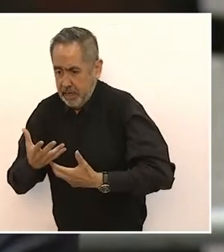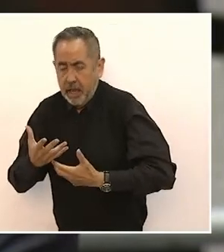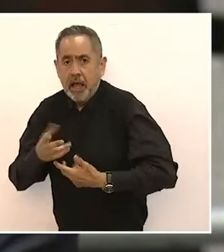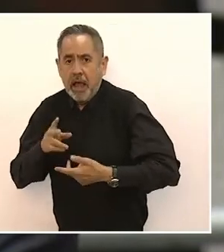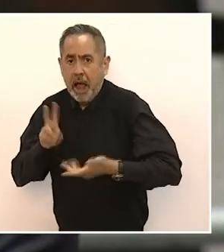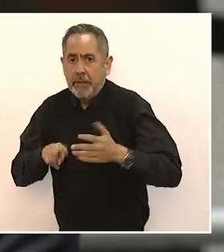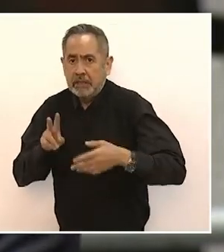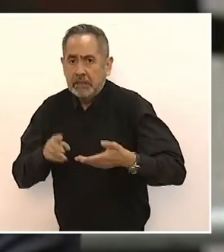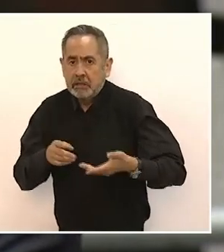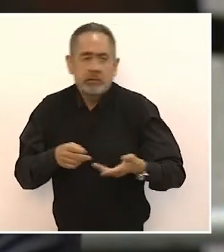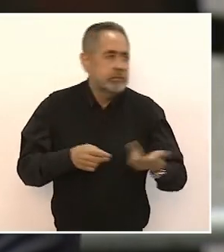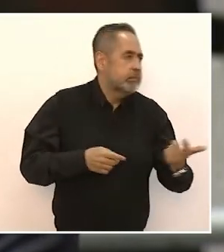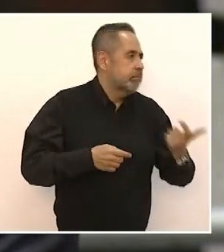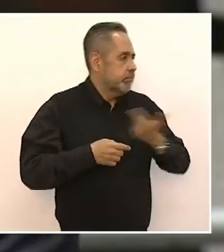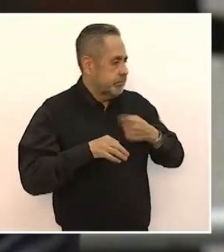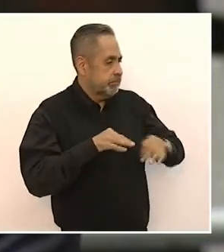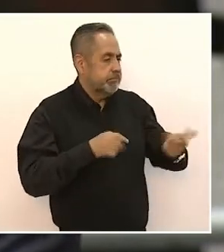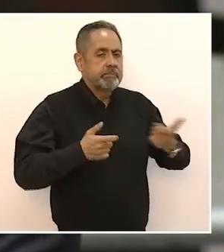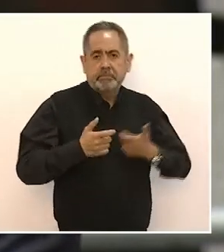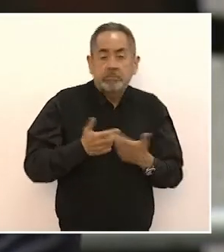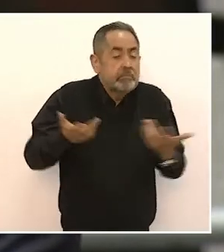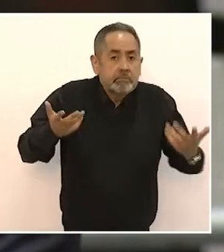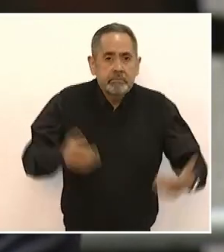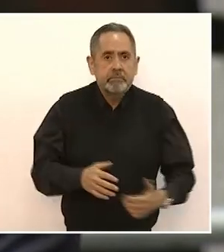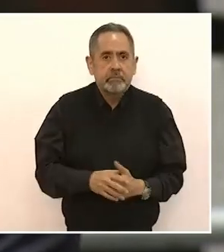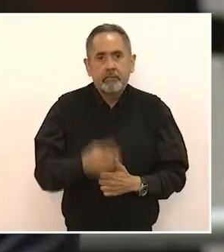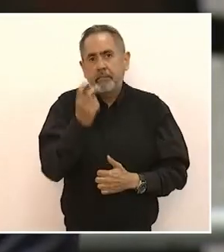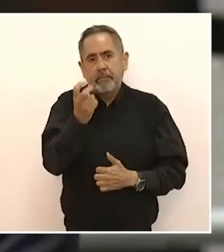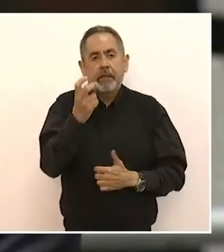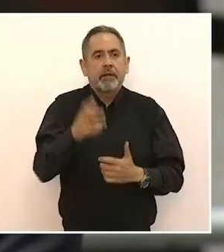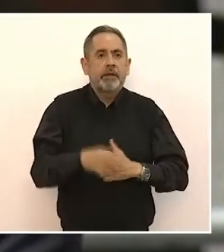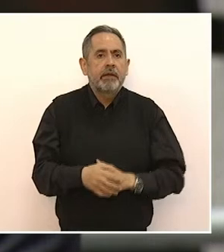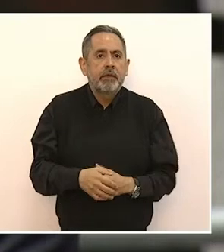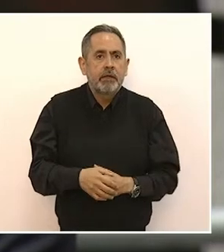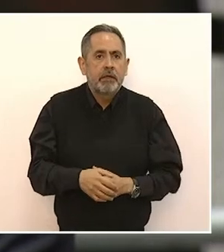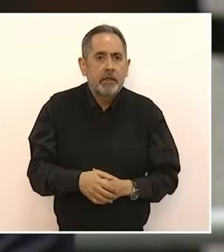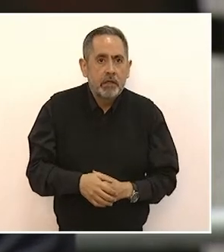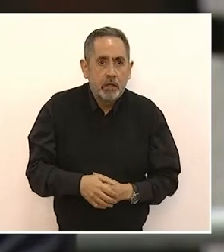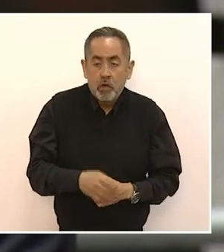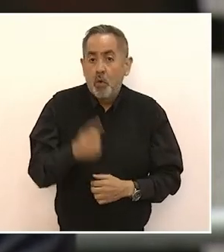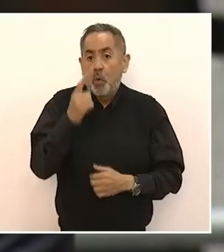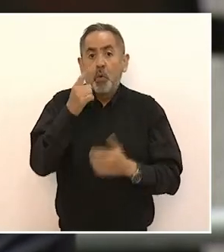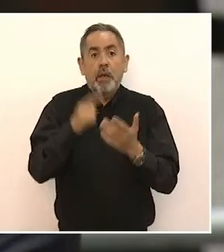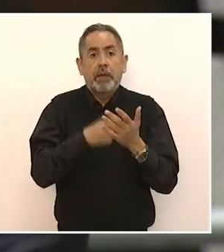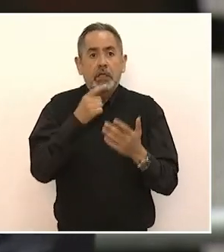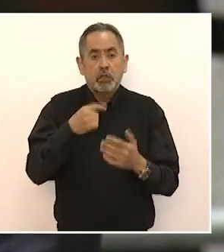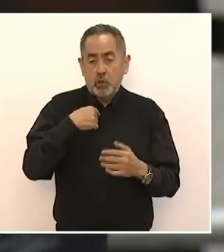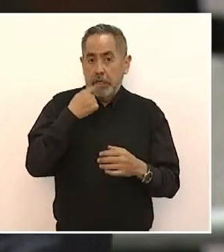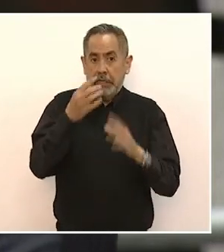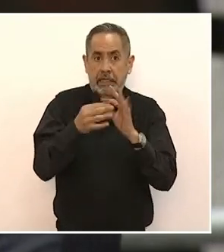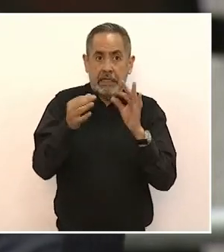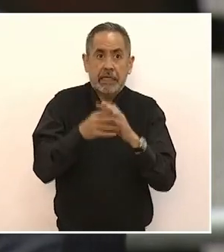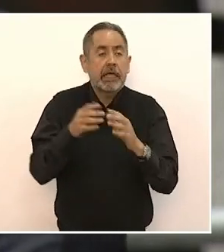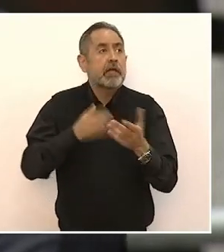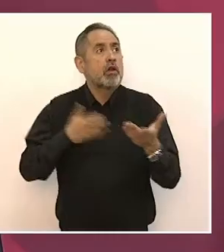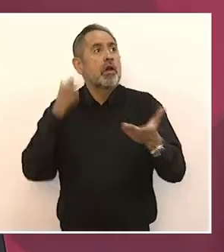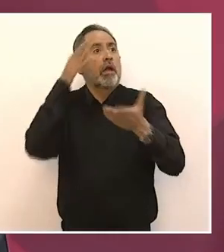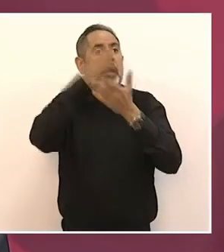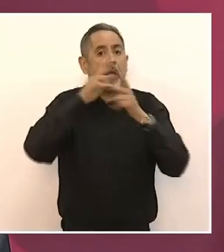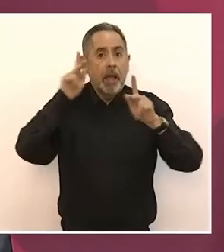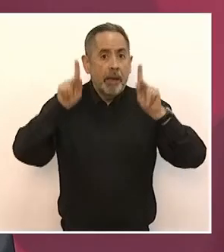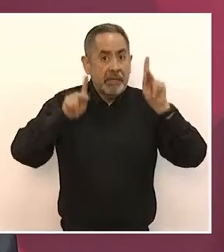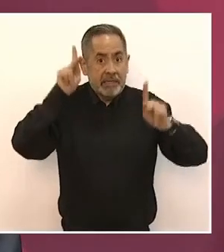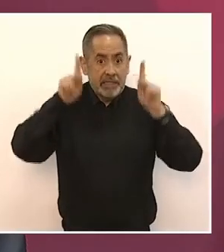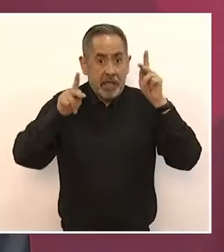Digo esto porque una vez visité el Museo del